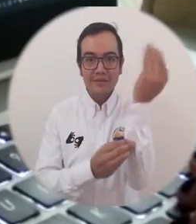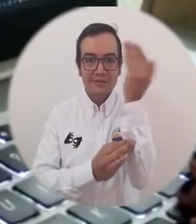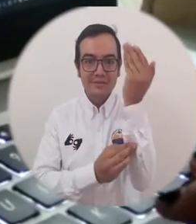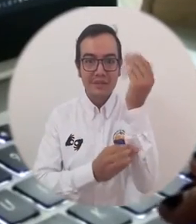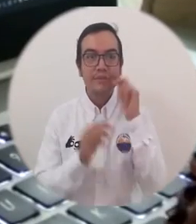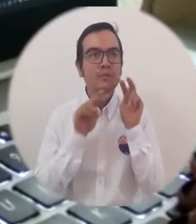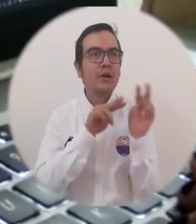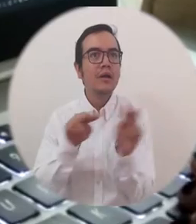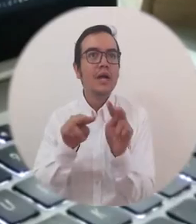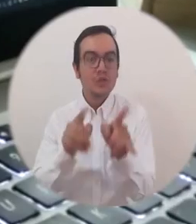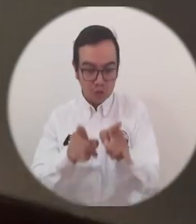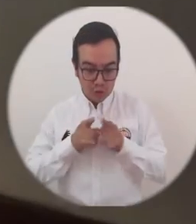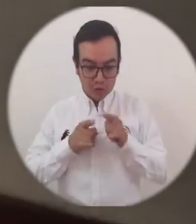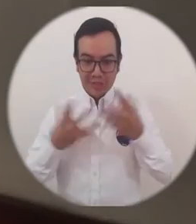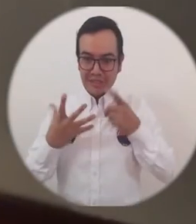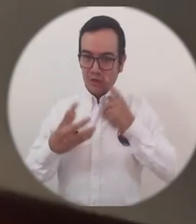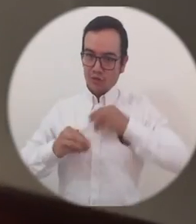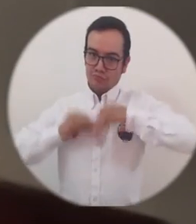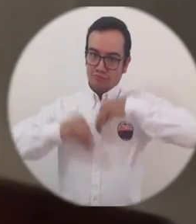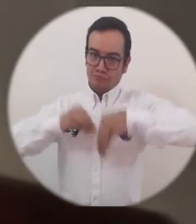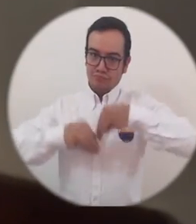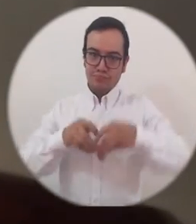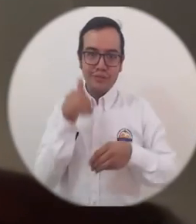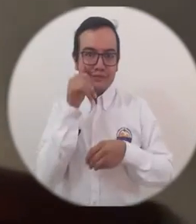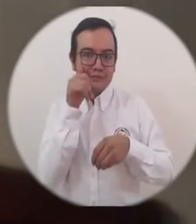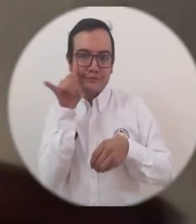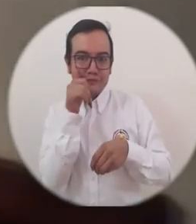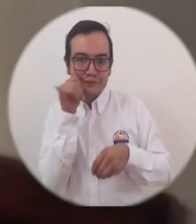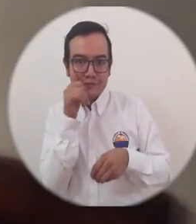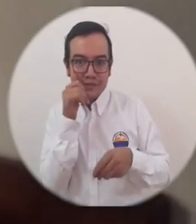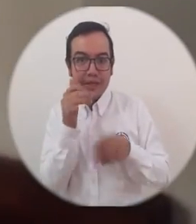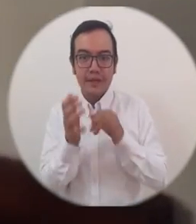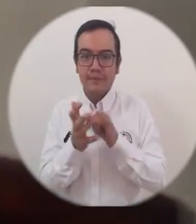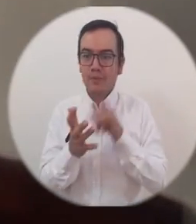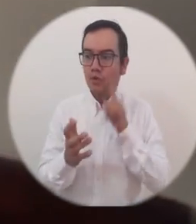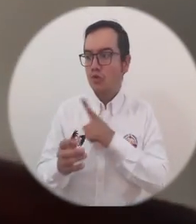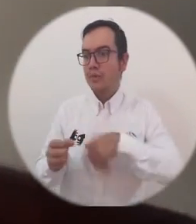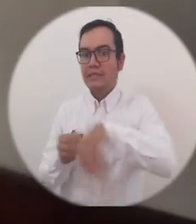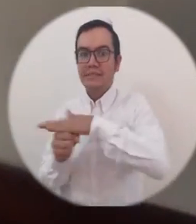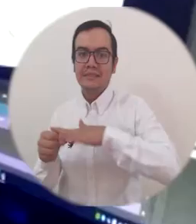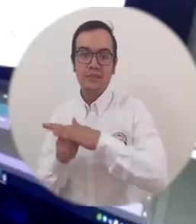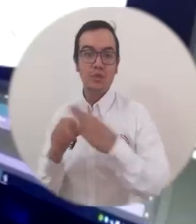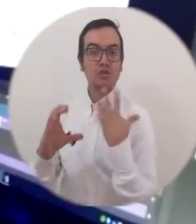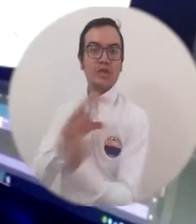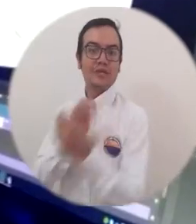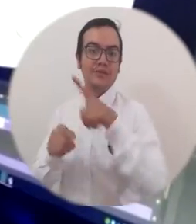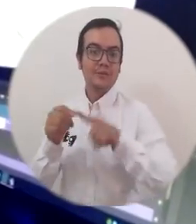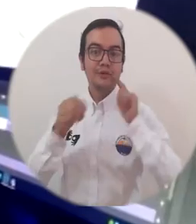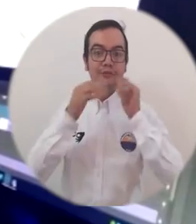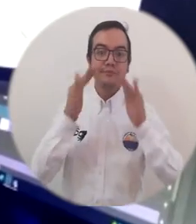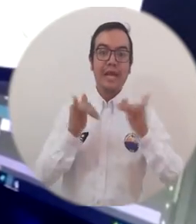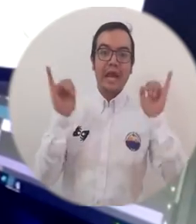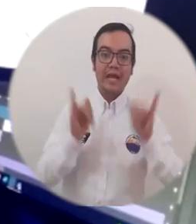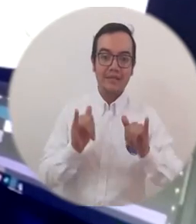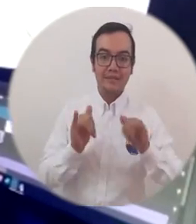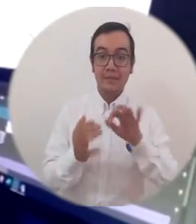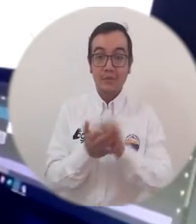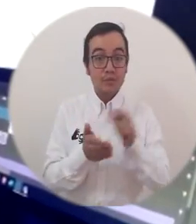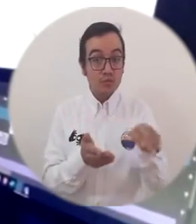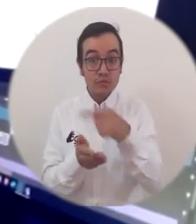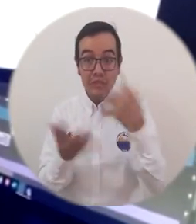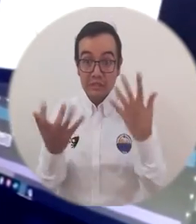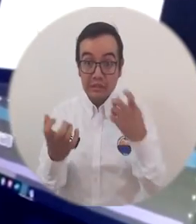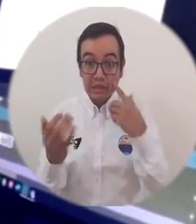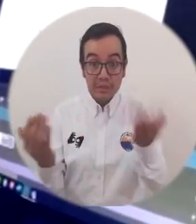para expresar sus ideas y emociones durante el periodo de aislamiento obligatorio dispuesto por la pandemia global del coronavirus. La convocatoria